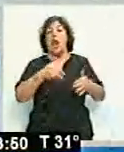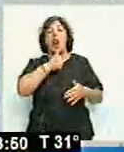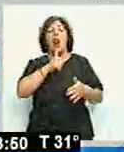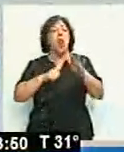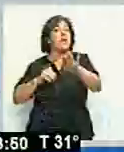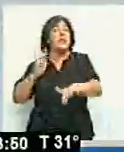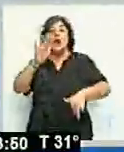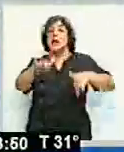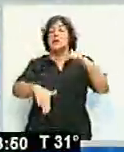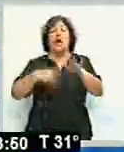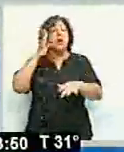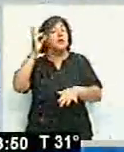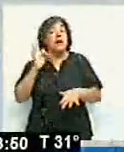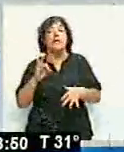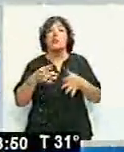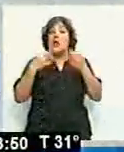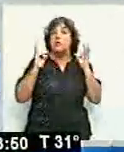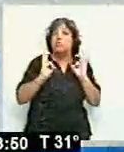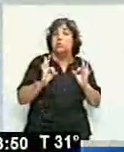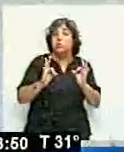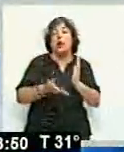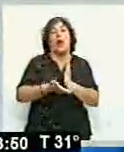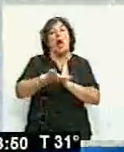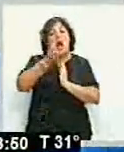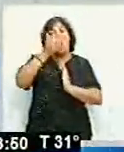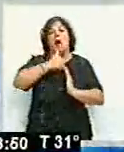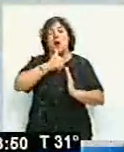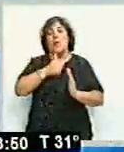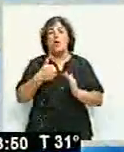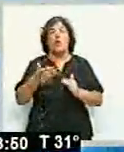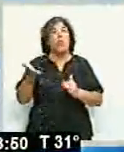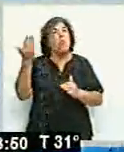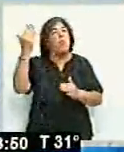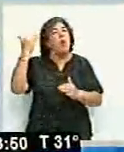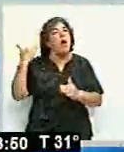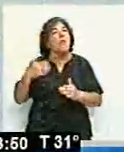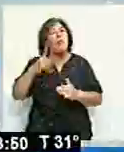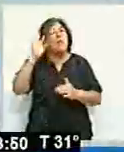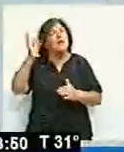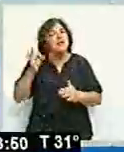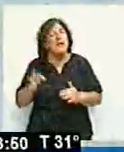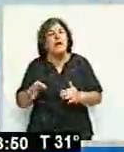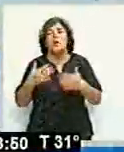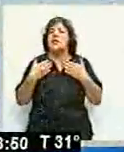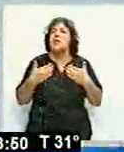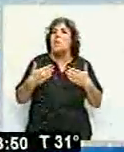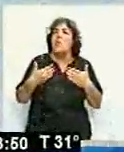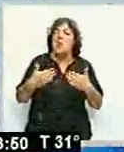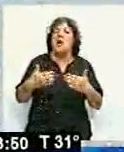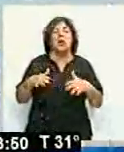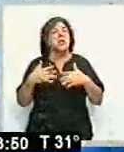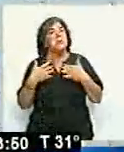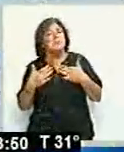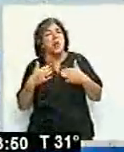vemos si estamos en condiciones de realizar el llenado. ¿Cuándo se puede llegar a saber, digamos, si van a estar en condiciones, cuándo estarían